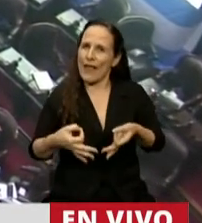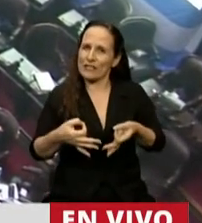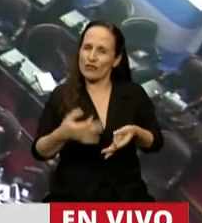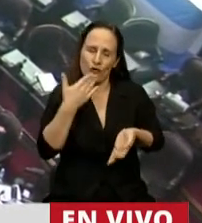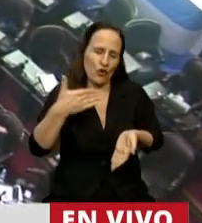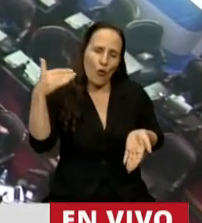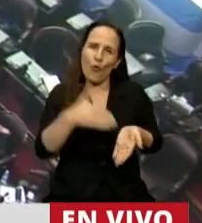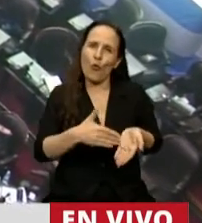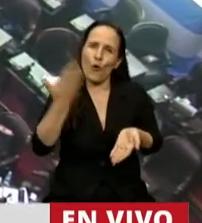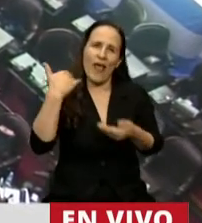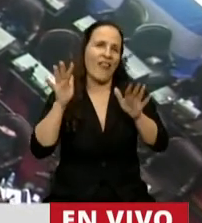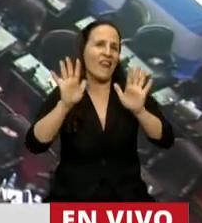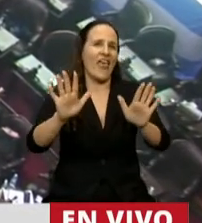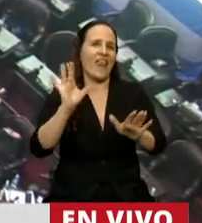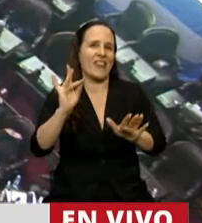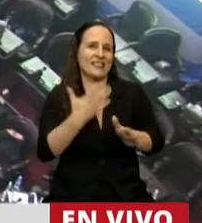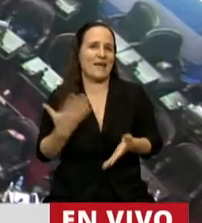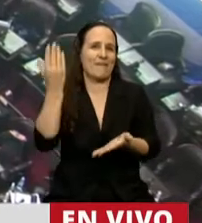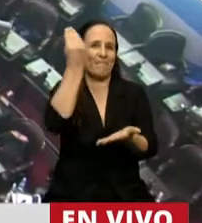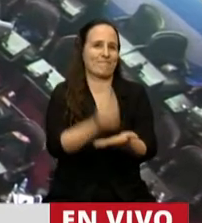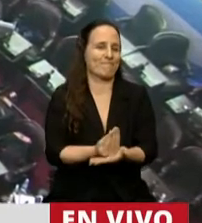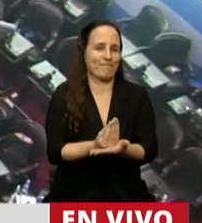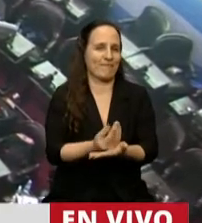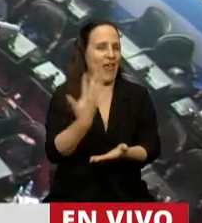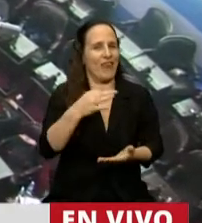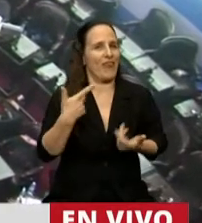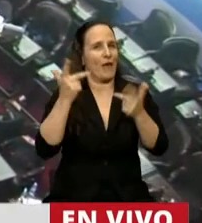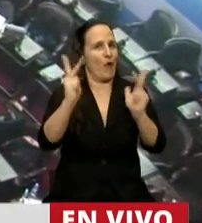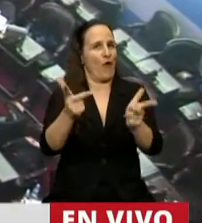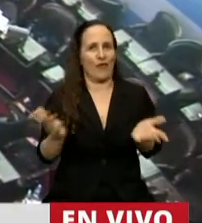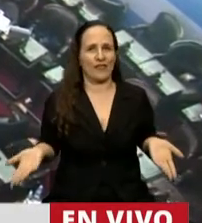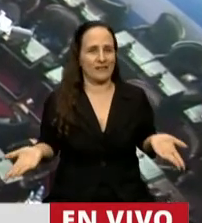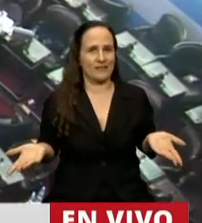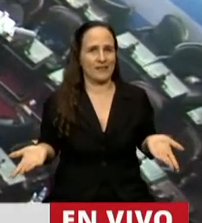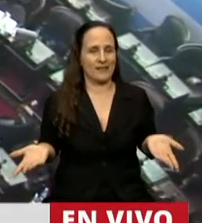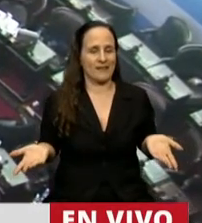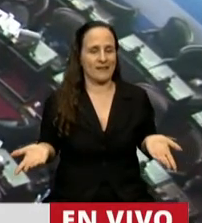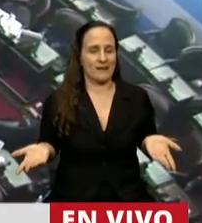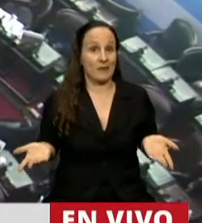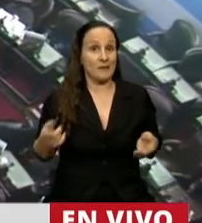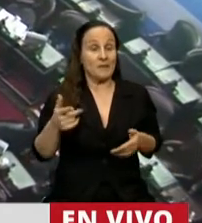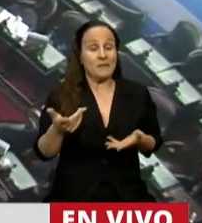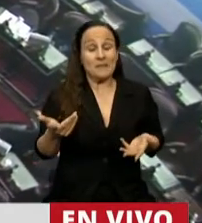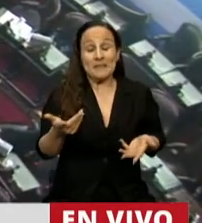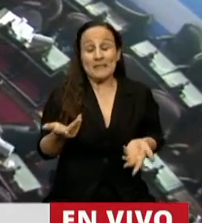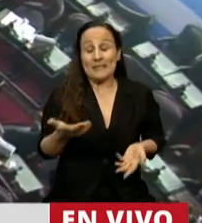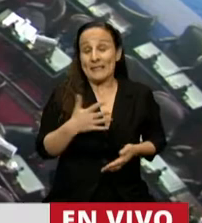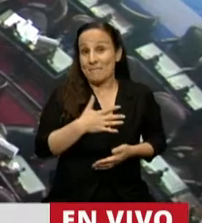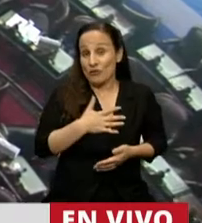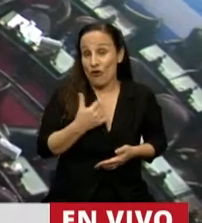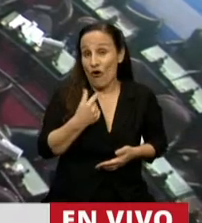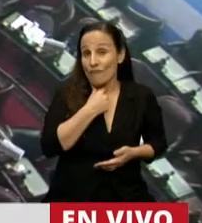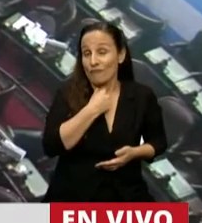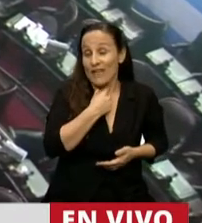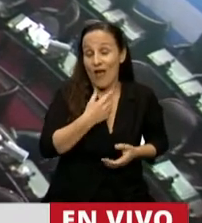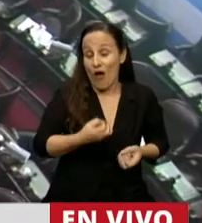juramento el 10 de diciembre, cuando asumía en esta banca. Y en ese sentido, presidente, quiero